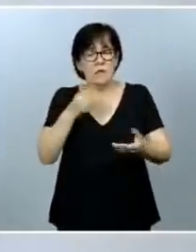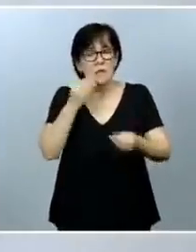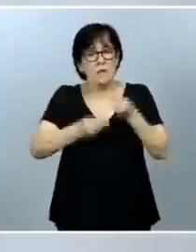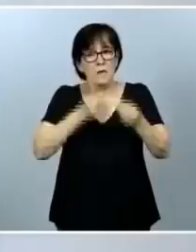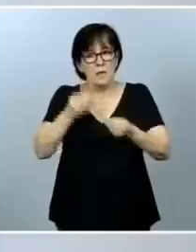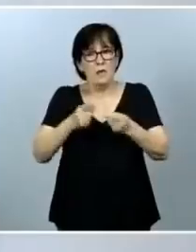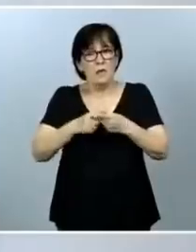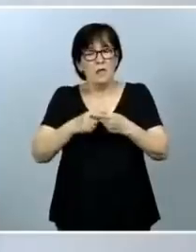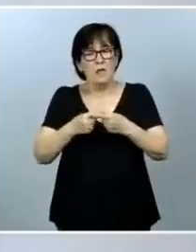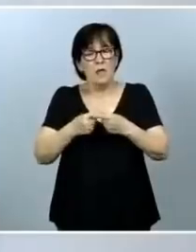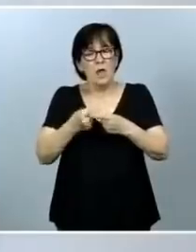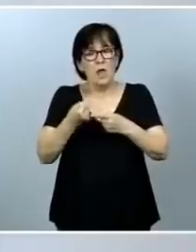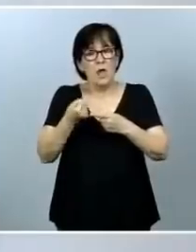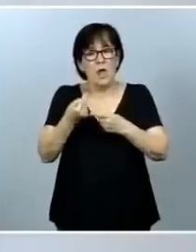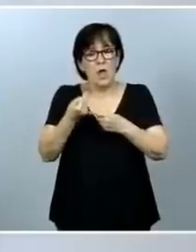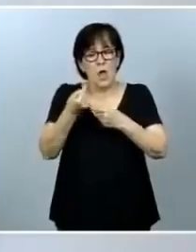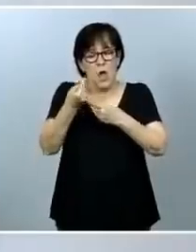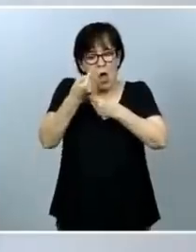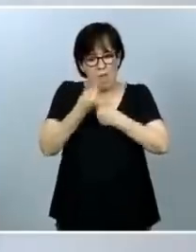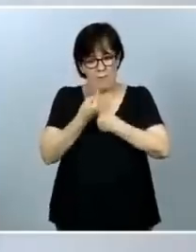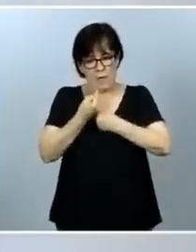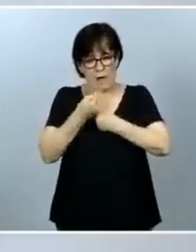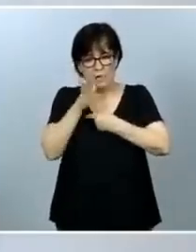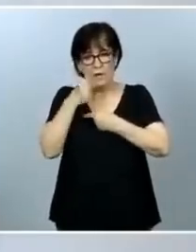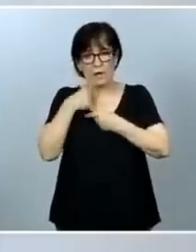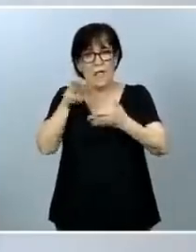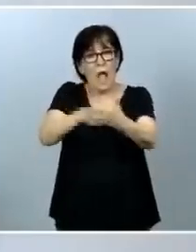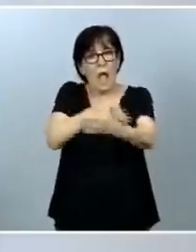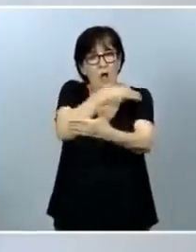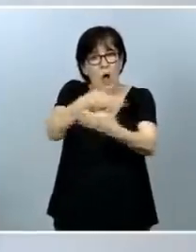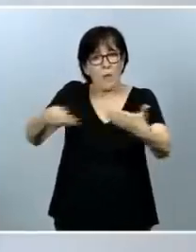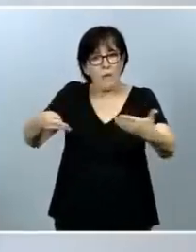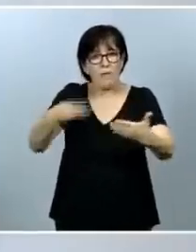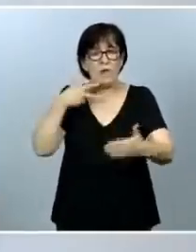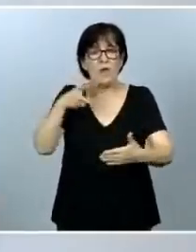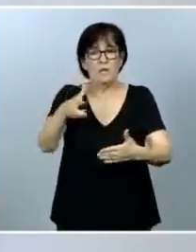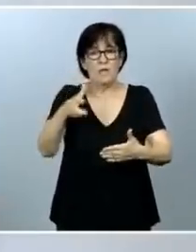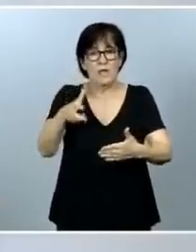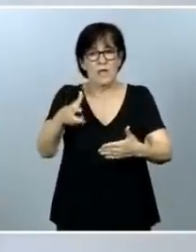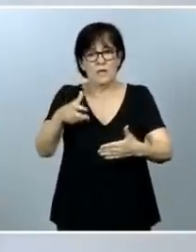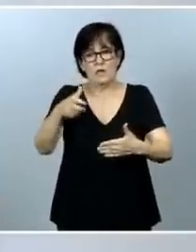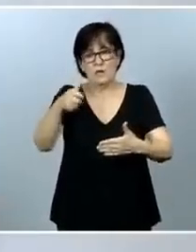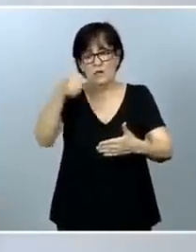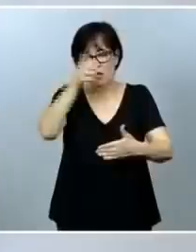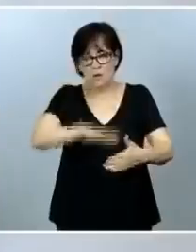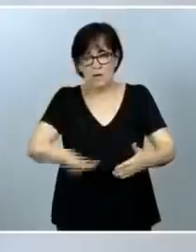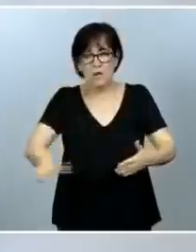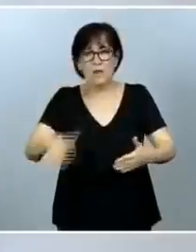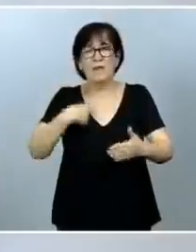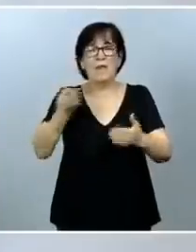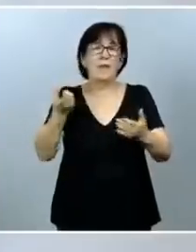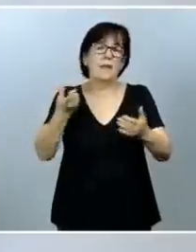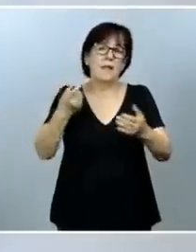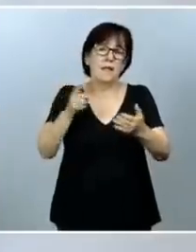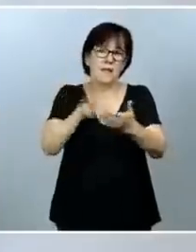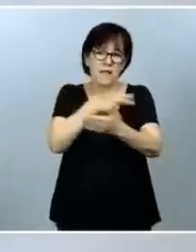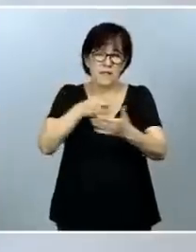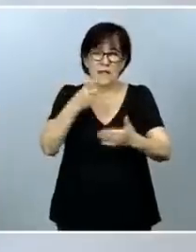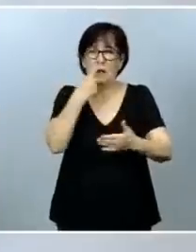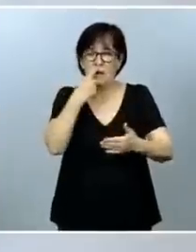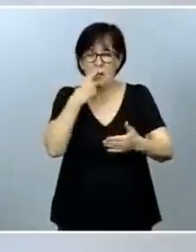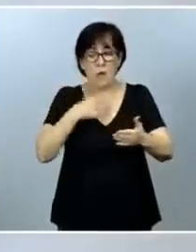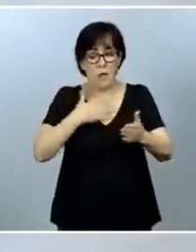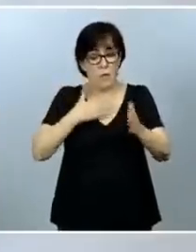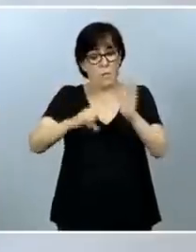obligaciones que nos impone la Convención sobre Derechos del Niño, el Tratado de Lisboa, nuestra propia Constitución y, por